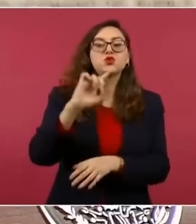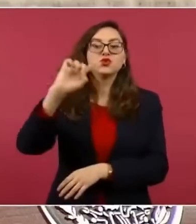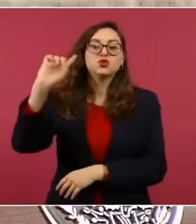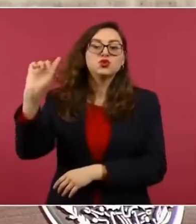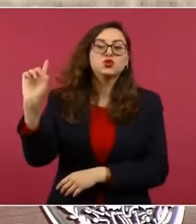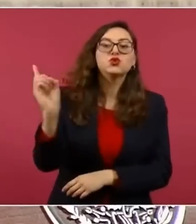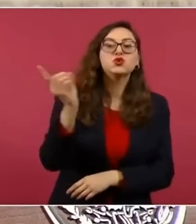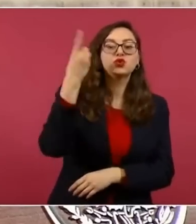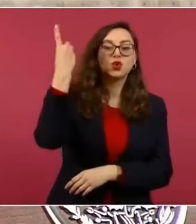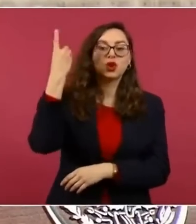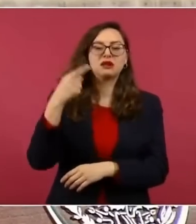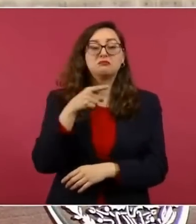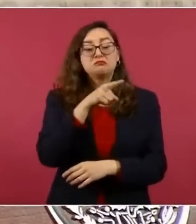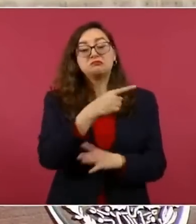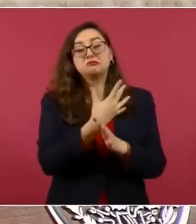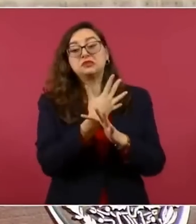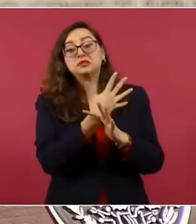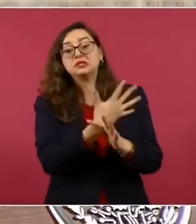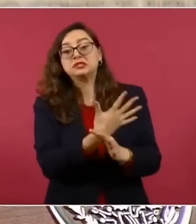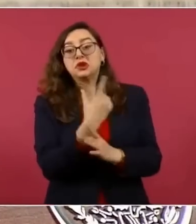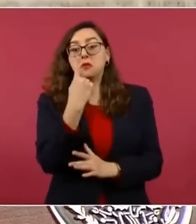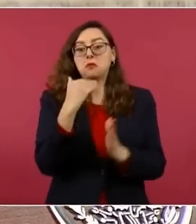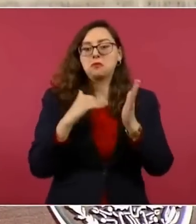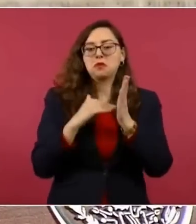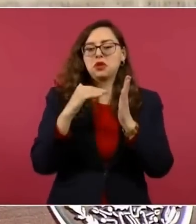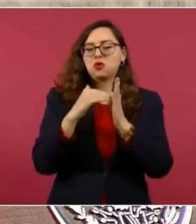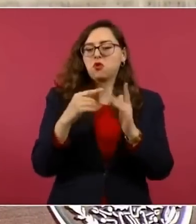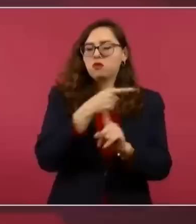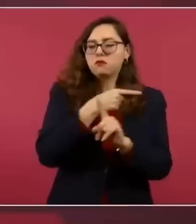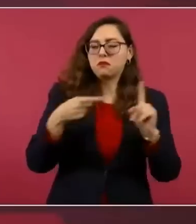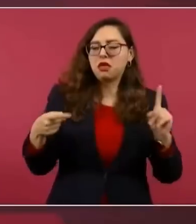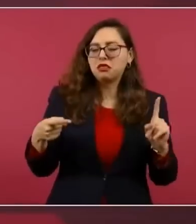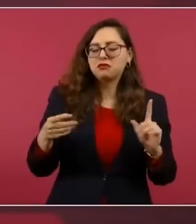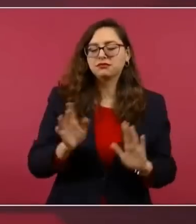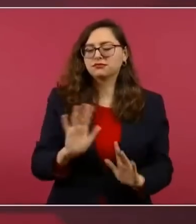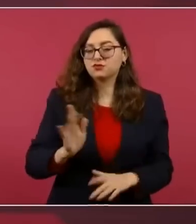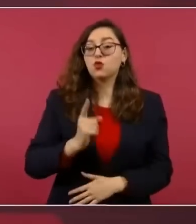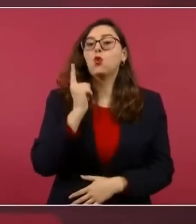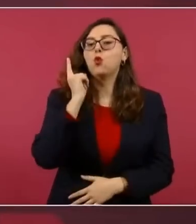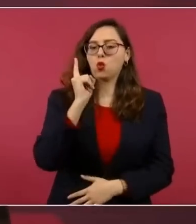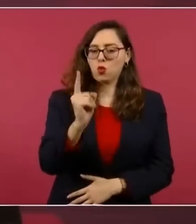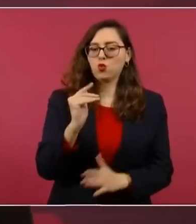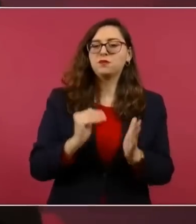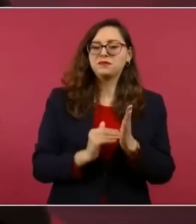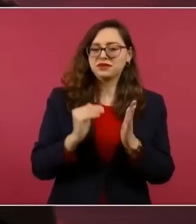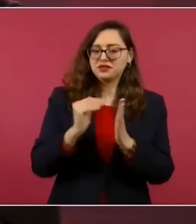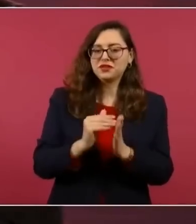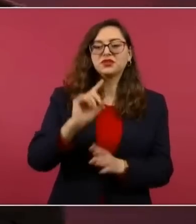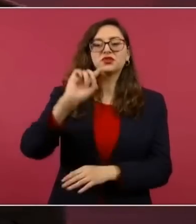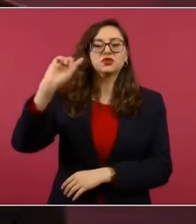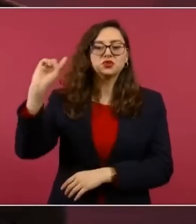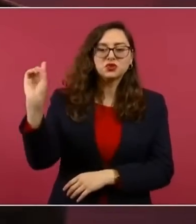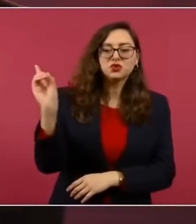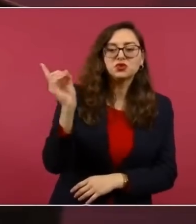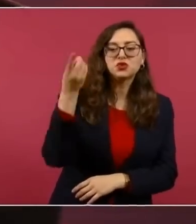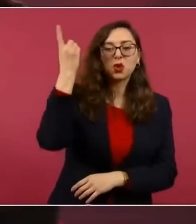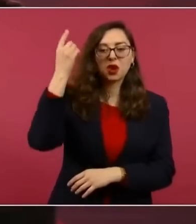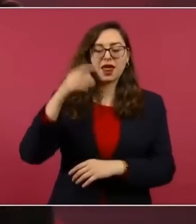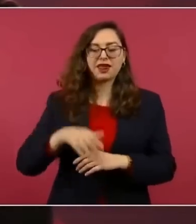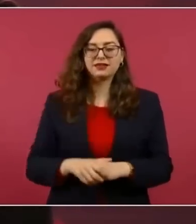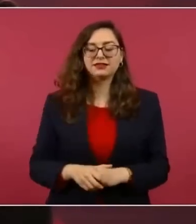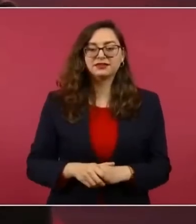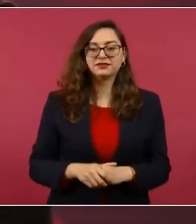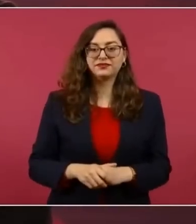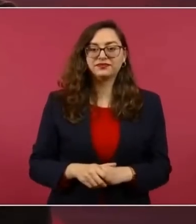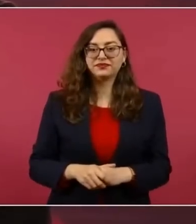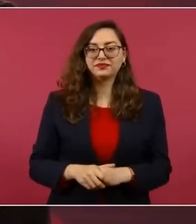Se habla de un millón y medio, pero él menciona un millón de dólares. Y dice que son